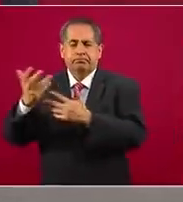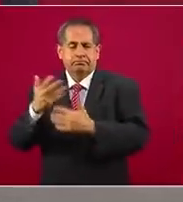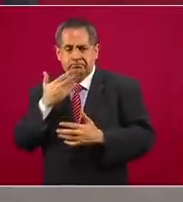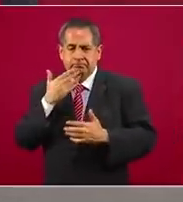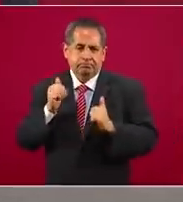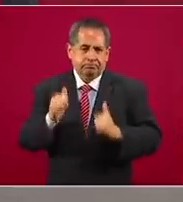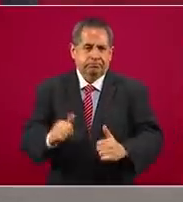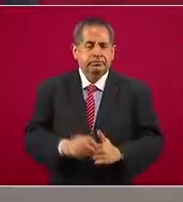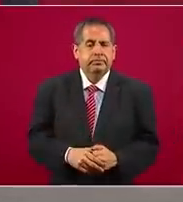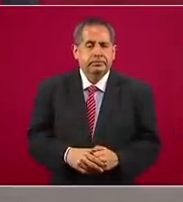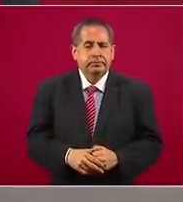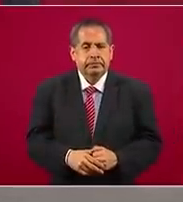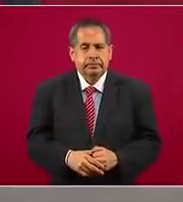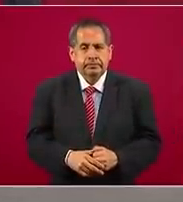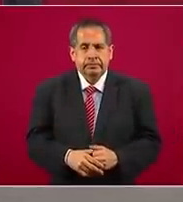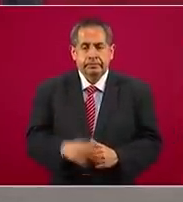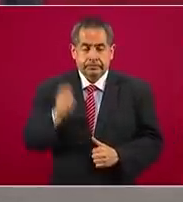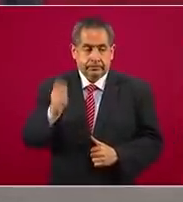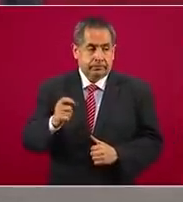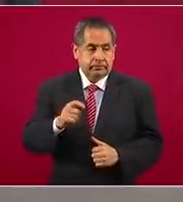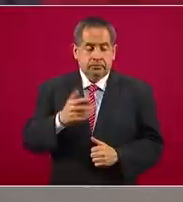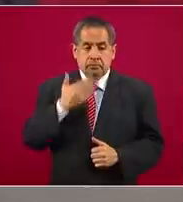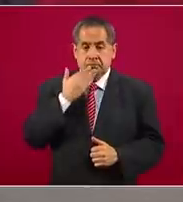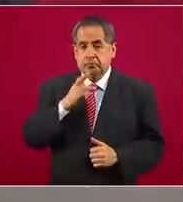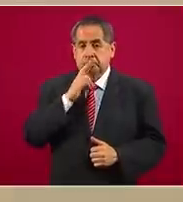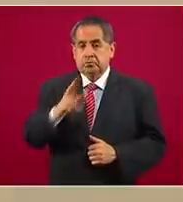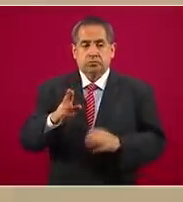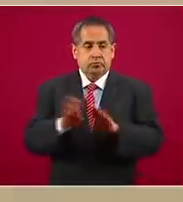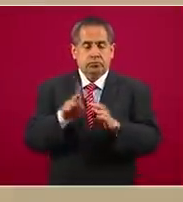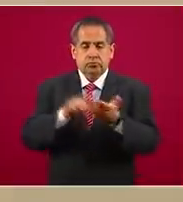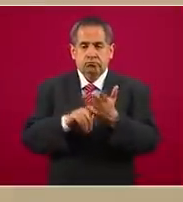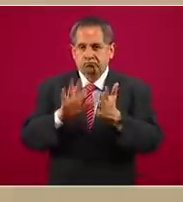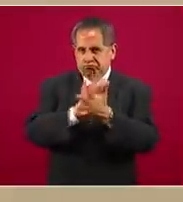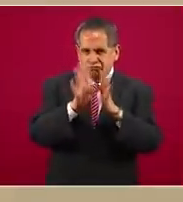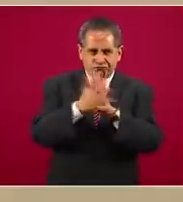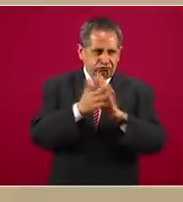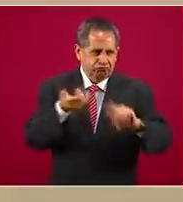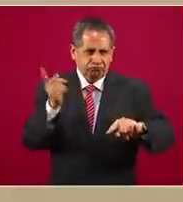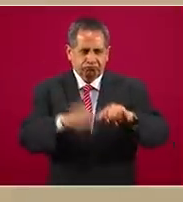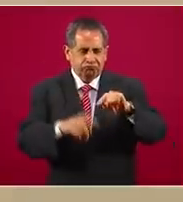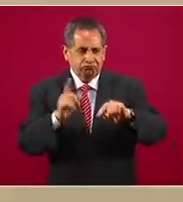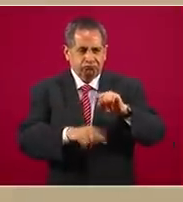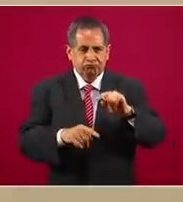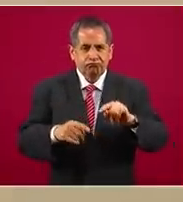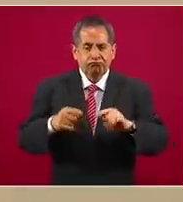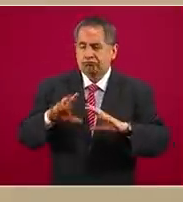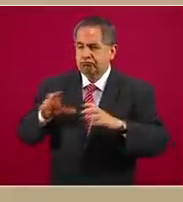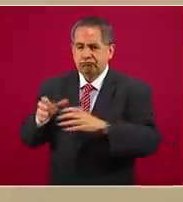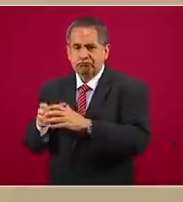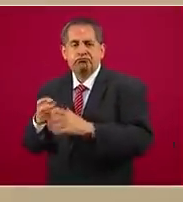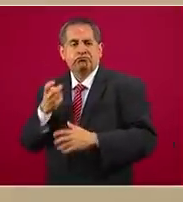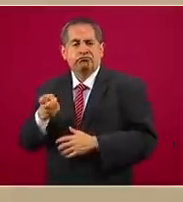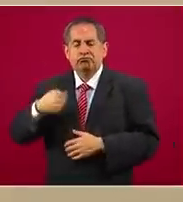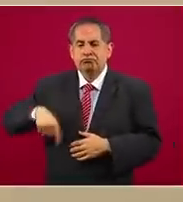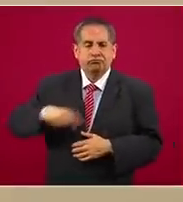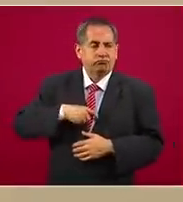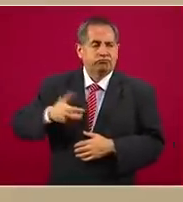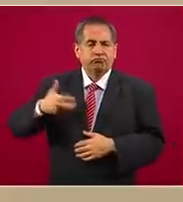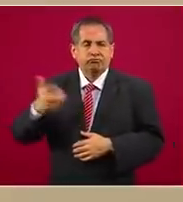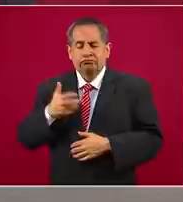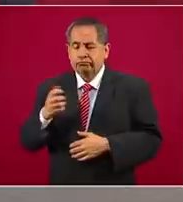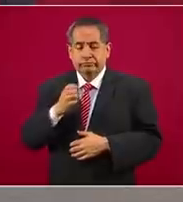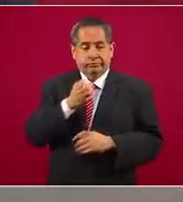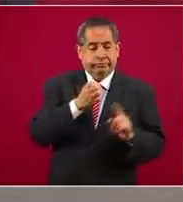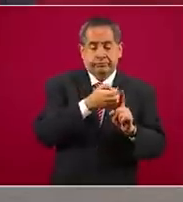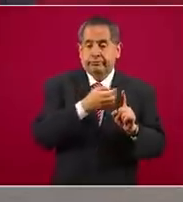por favor. Ahora, lo que se refiere a resultados contra el narcotráfico de las tres fuerzas, esto es lo que hemos venido haciendo de